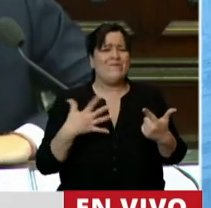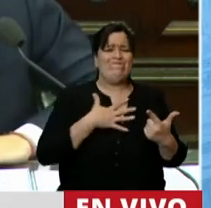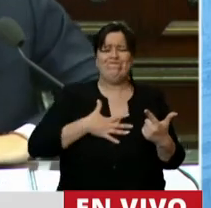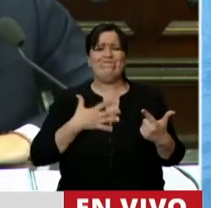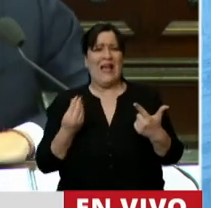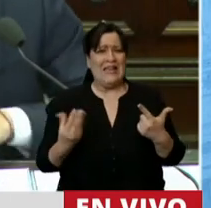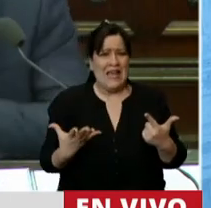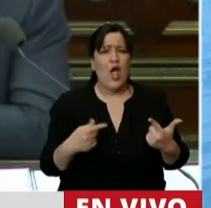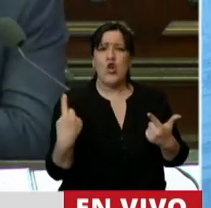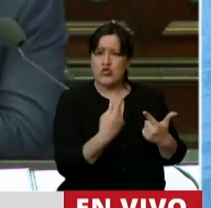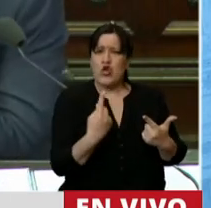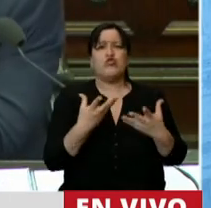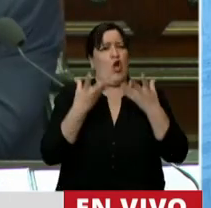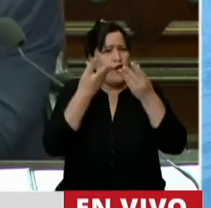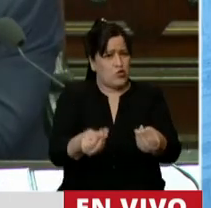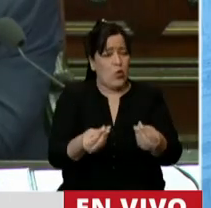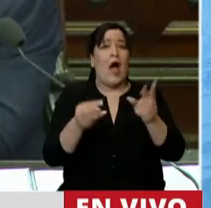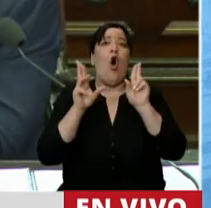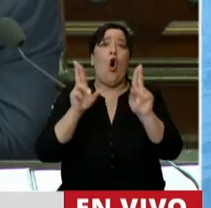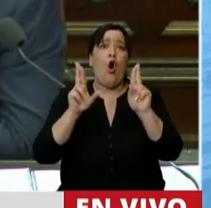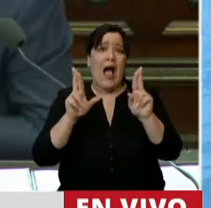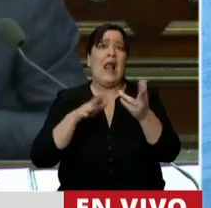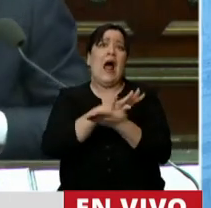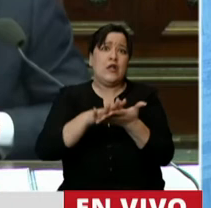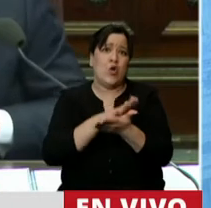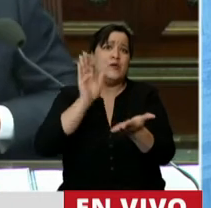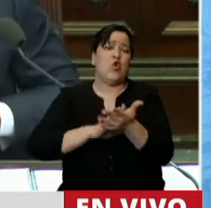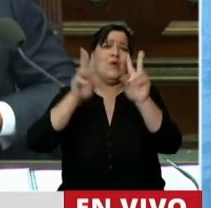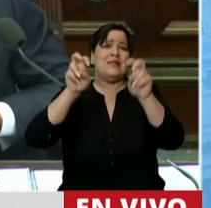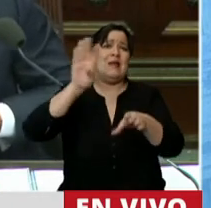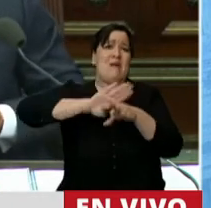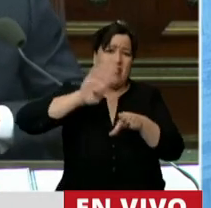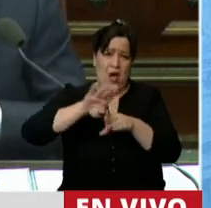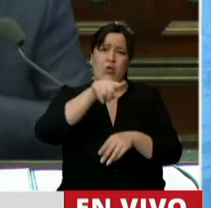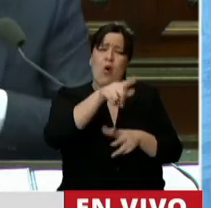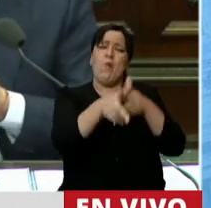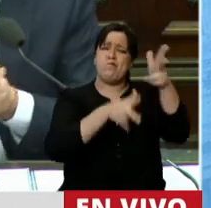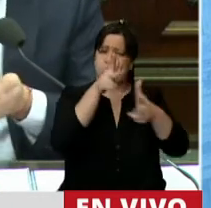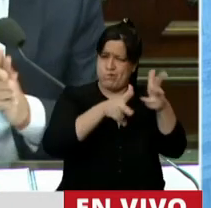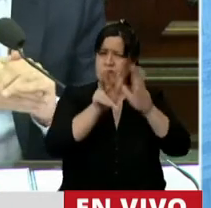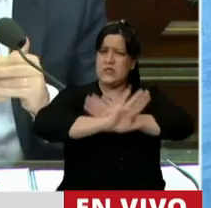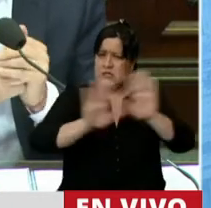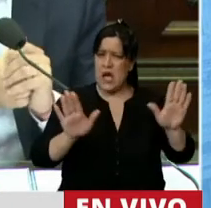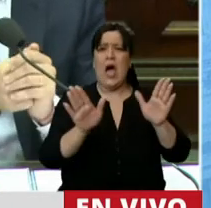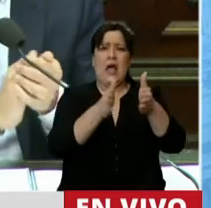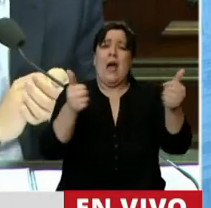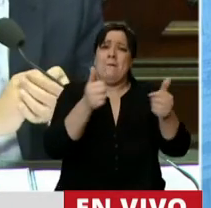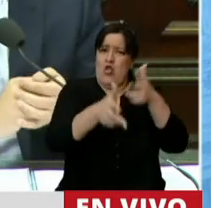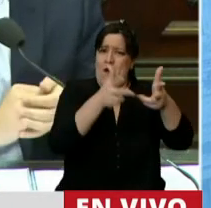es, hemos ayudado, esperemos que resolvamos el tema de la deuda. Usted con usted lo ha hablado mucho y rápido.